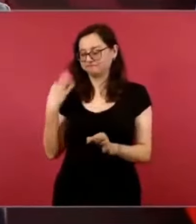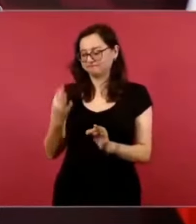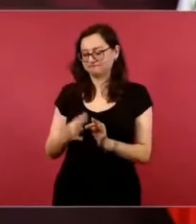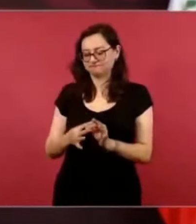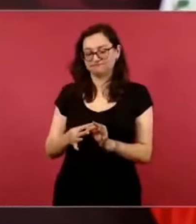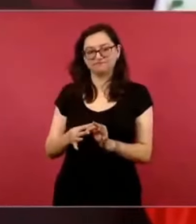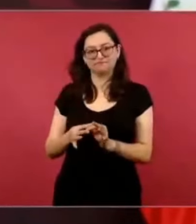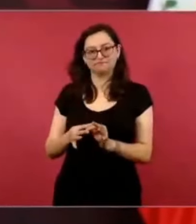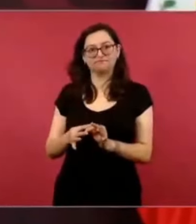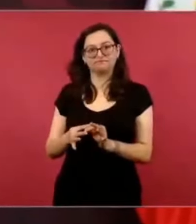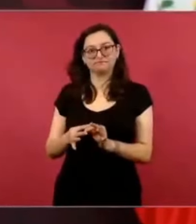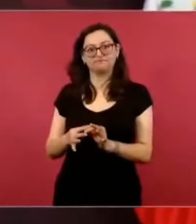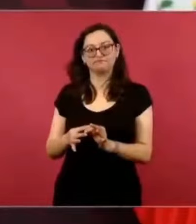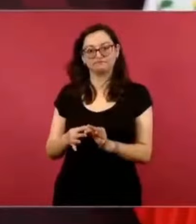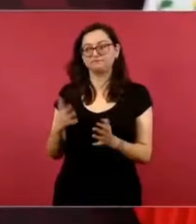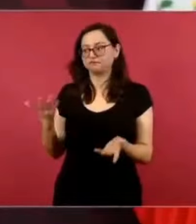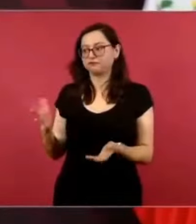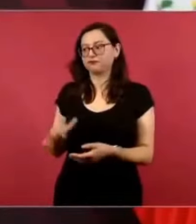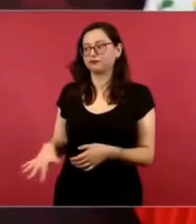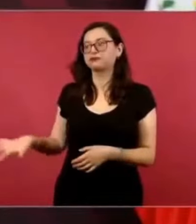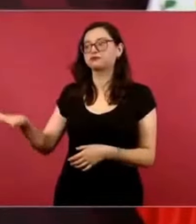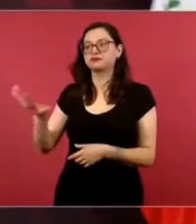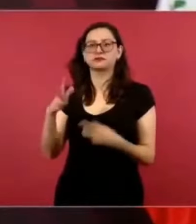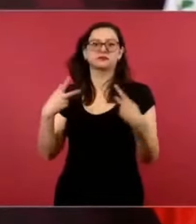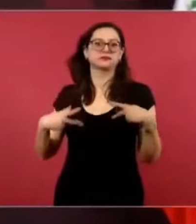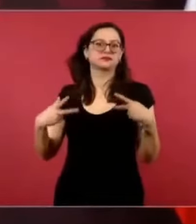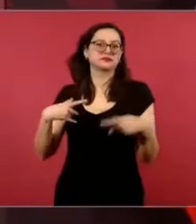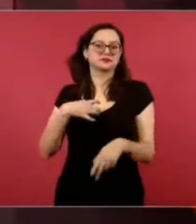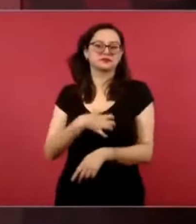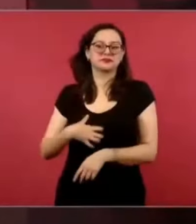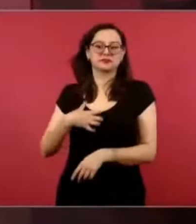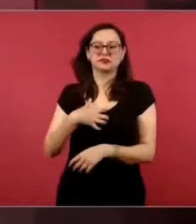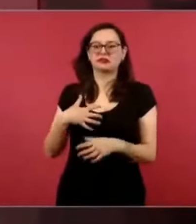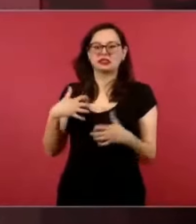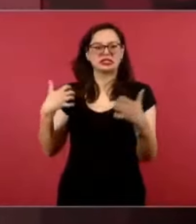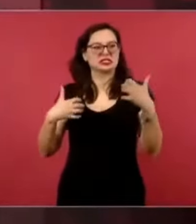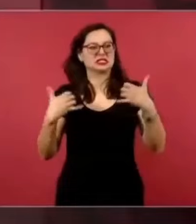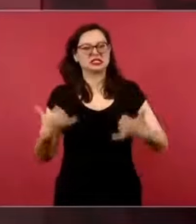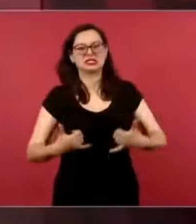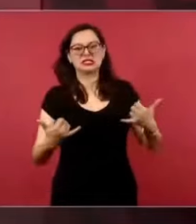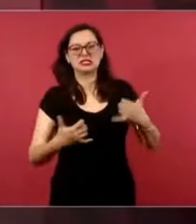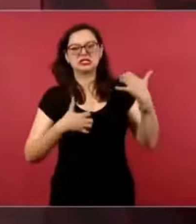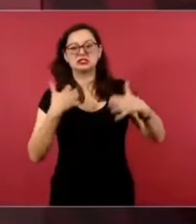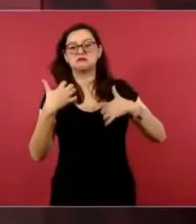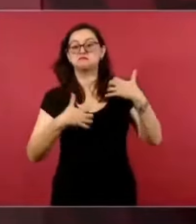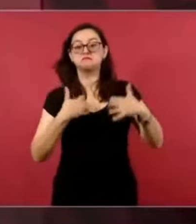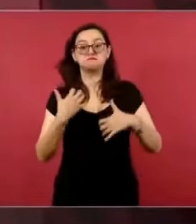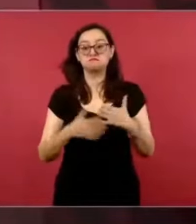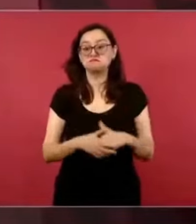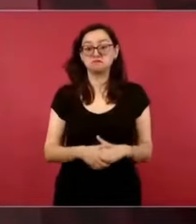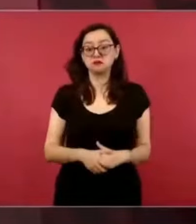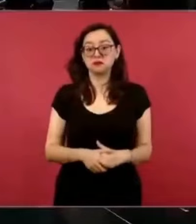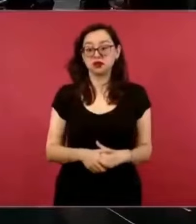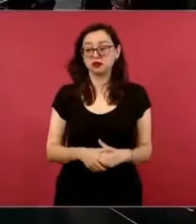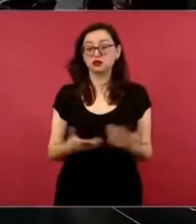estado en reuniones en Acapulco alrededor de diez veces,